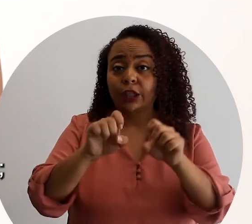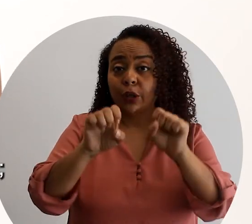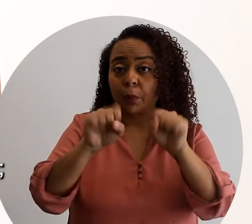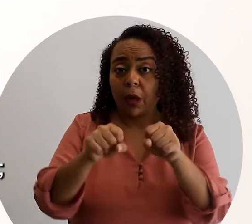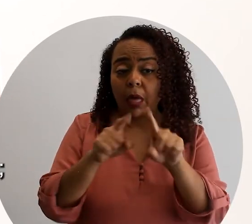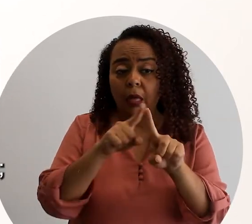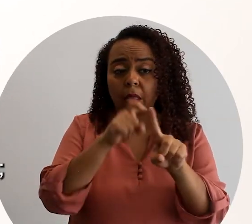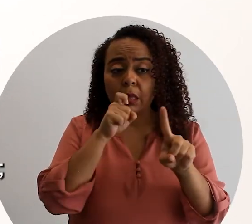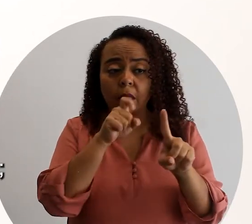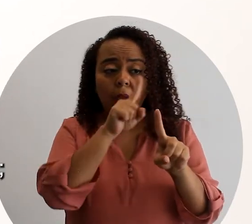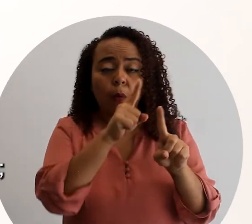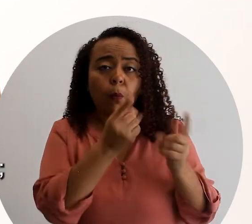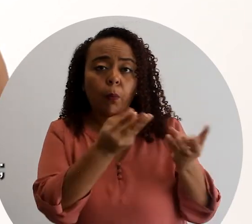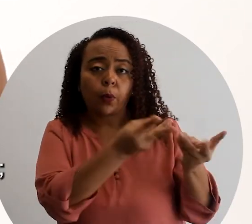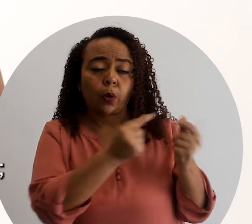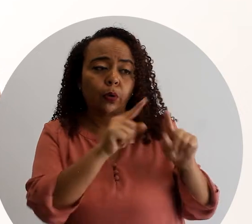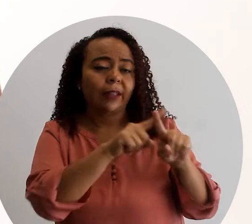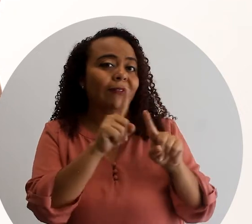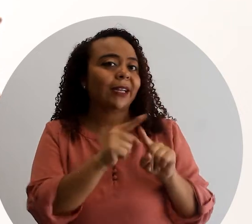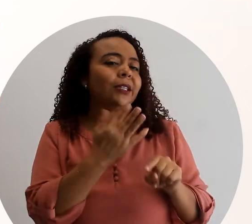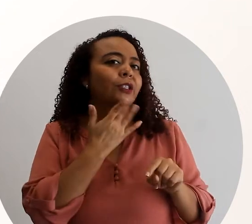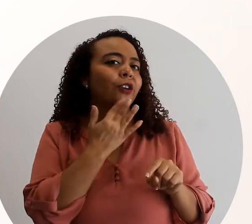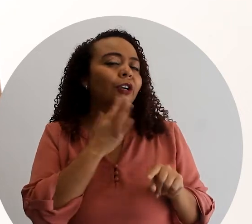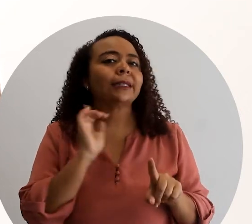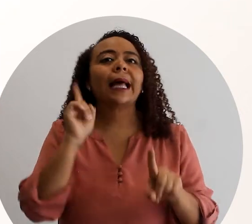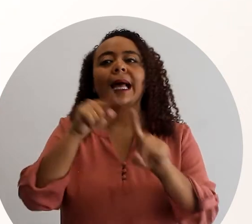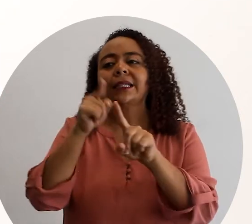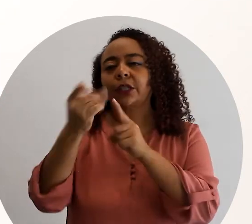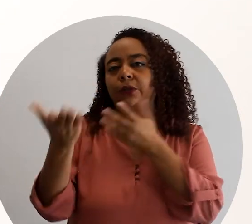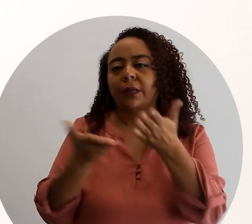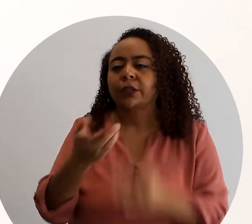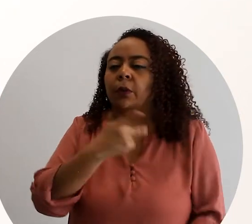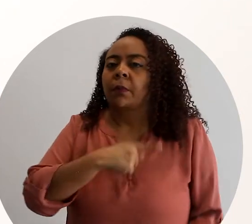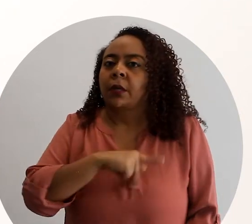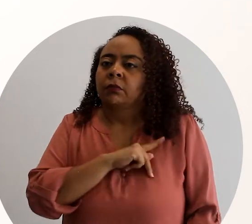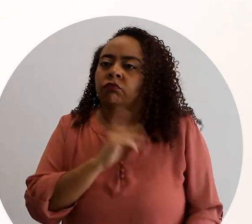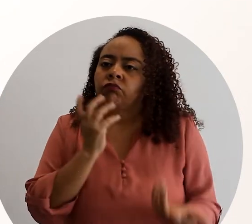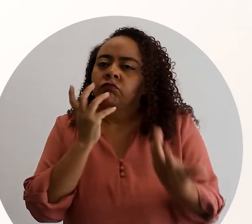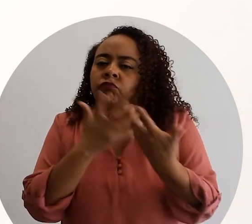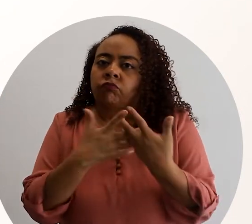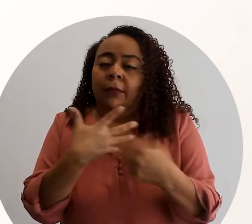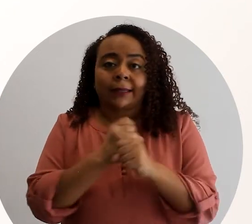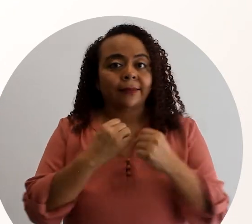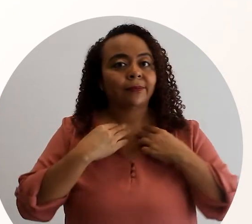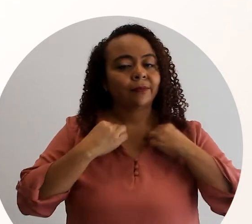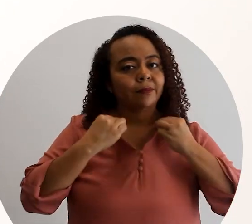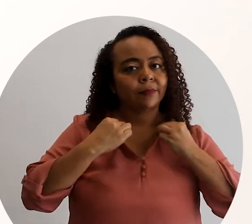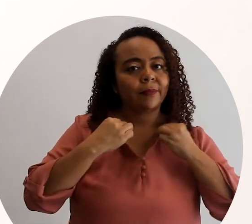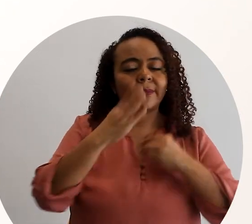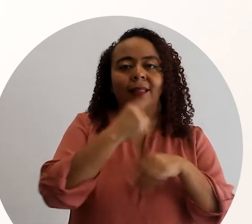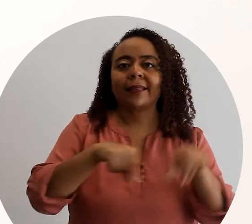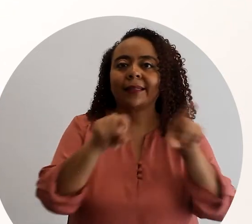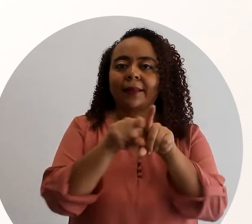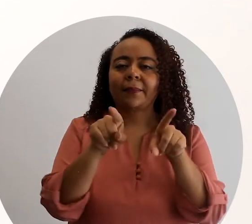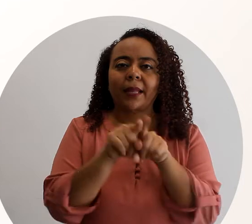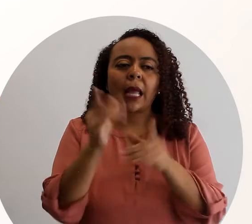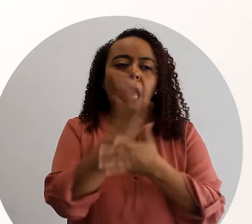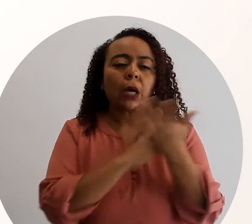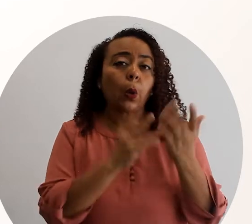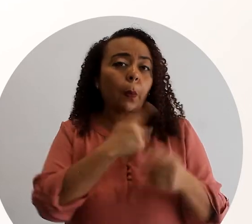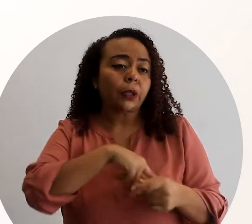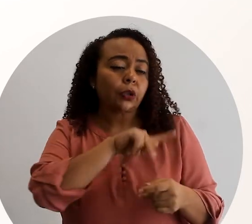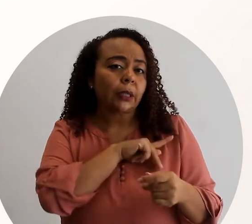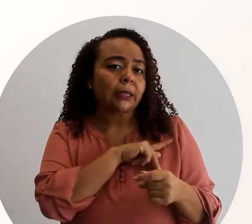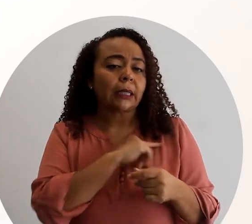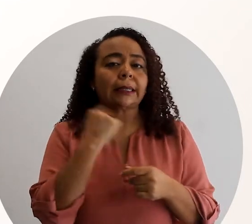consumidoras. Esto puede ir desde ofrecer un producto en diferentes colores hasta un servicio personalizado de confección de ropa o